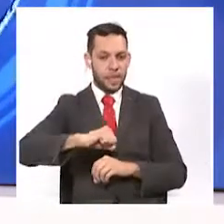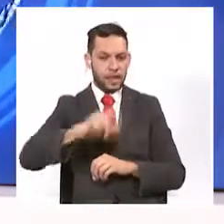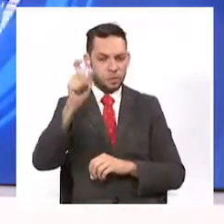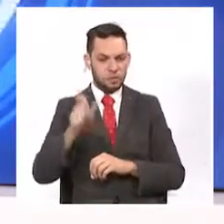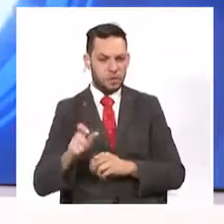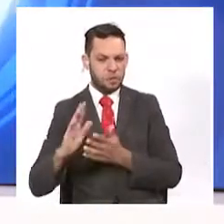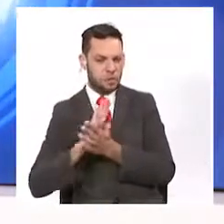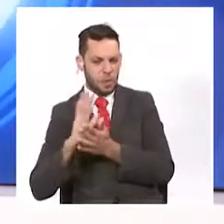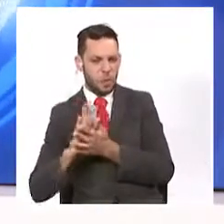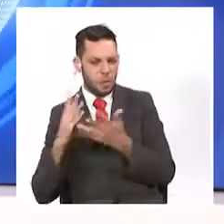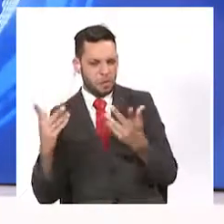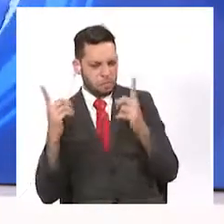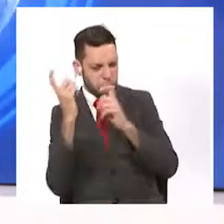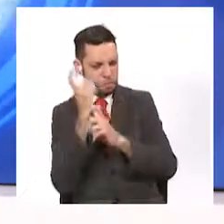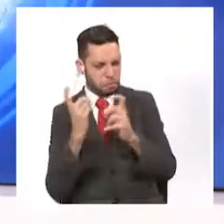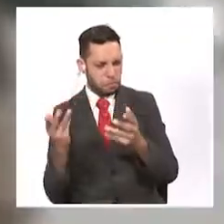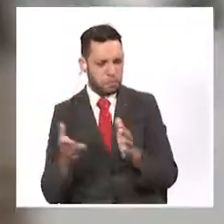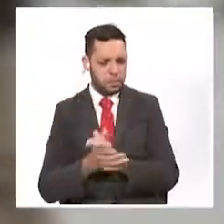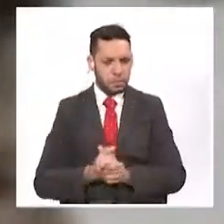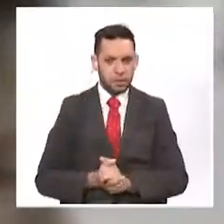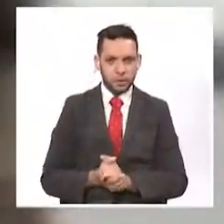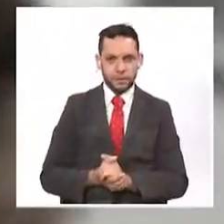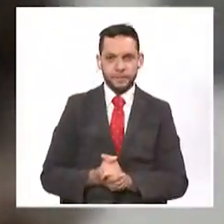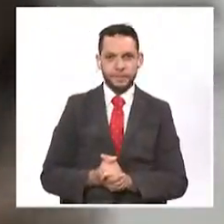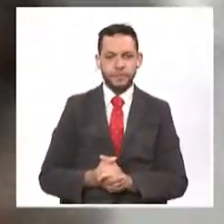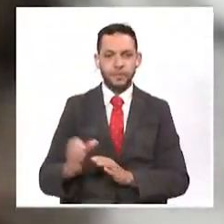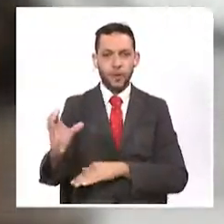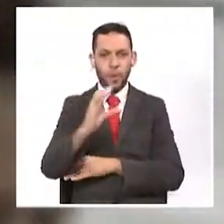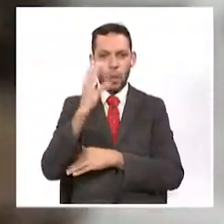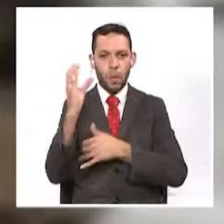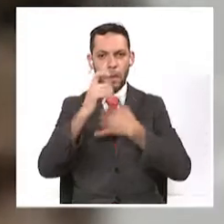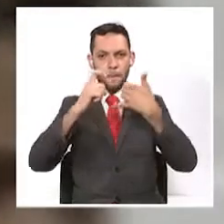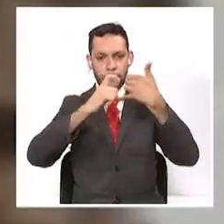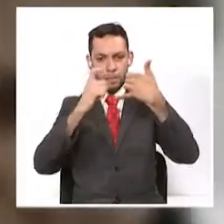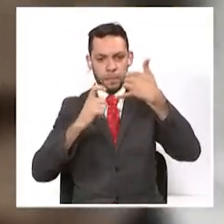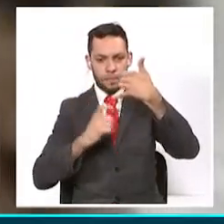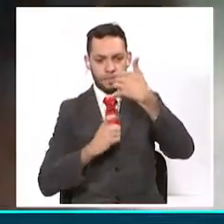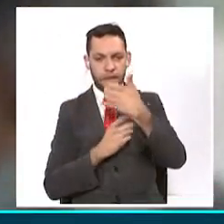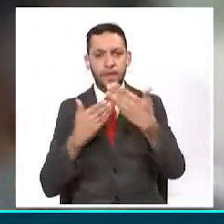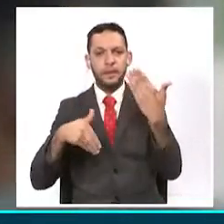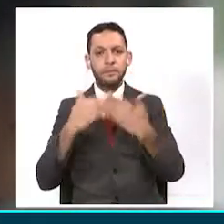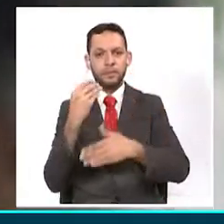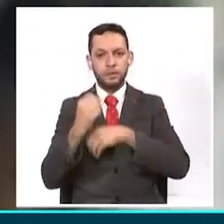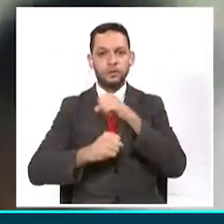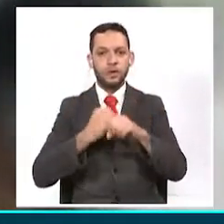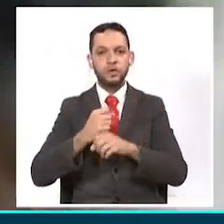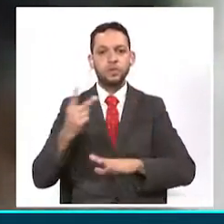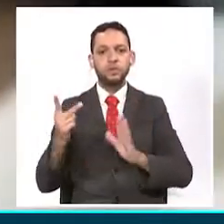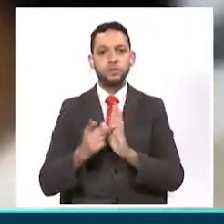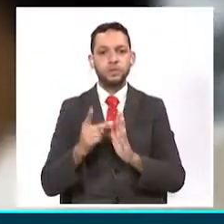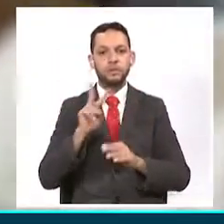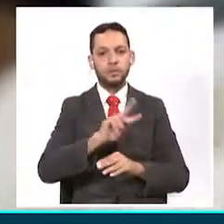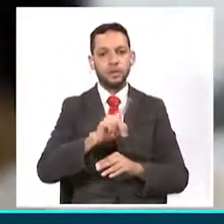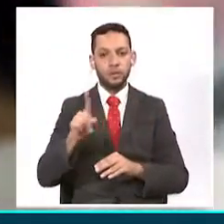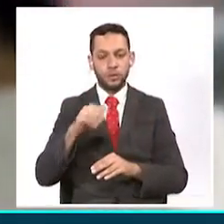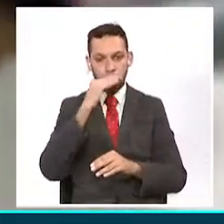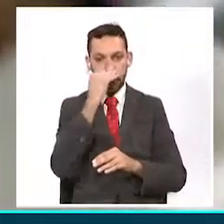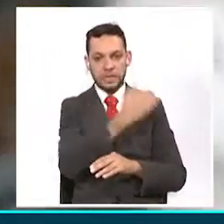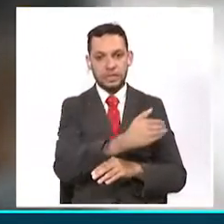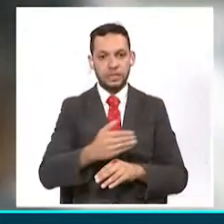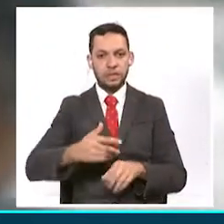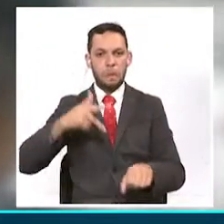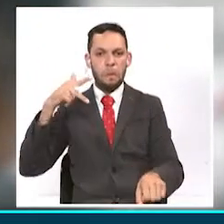analizar estos casos. En Colombia, al inicio del 2021, ha sido bastante violento, especialmente para los menores de edad,